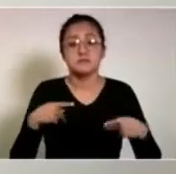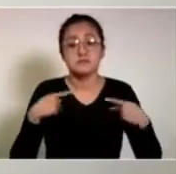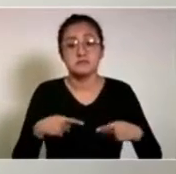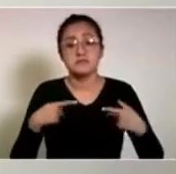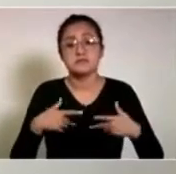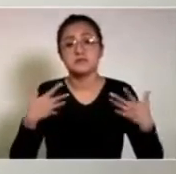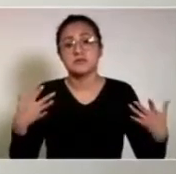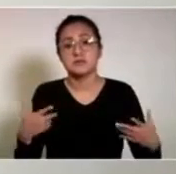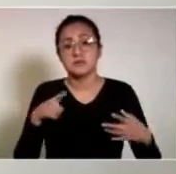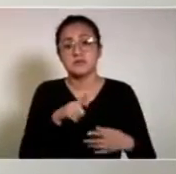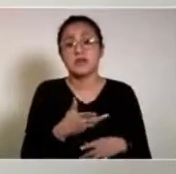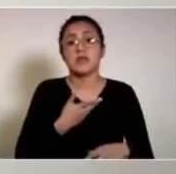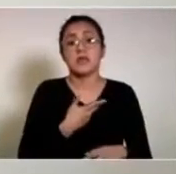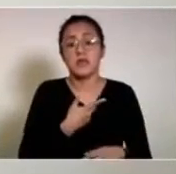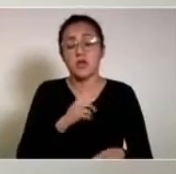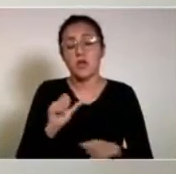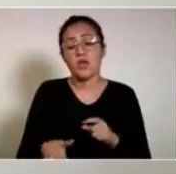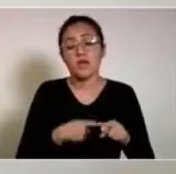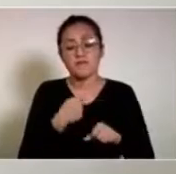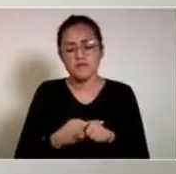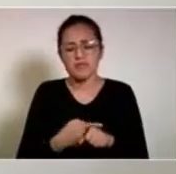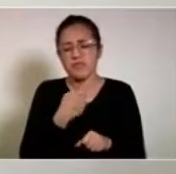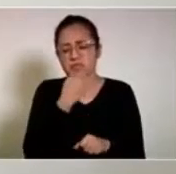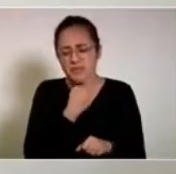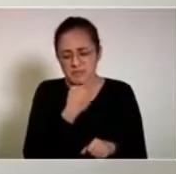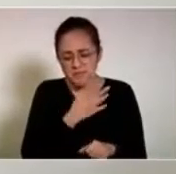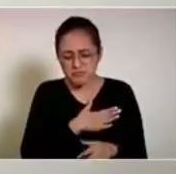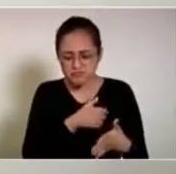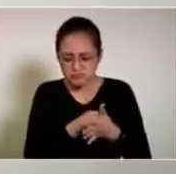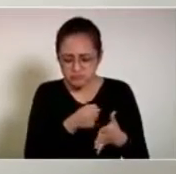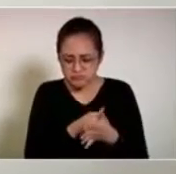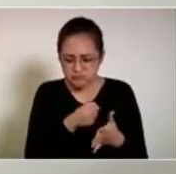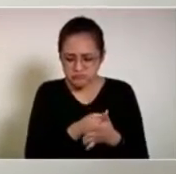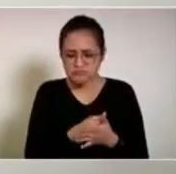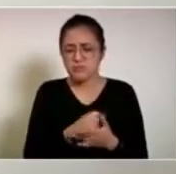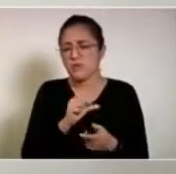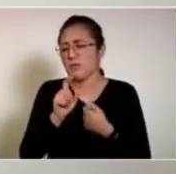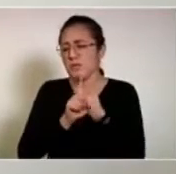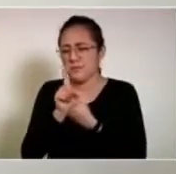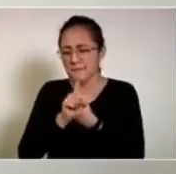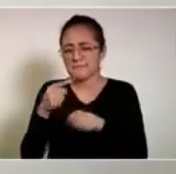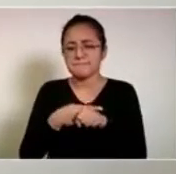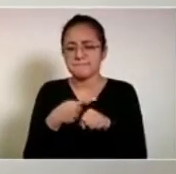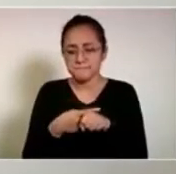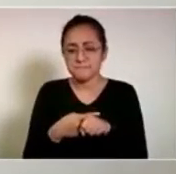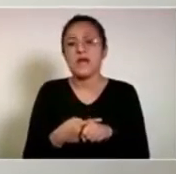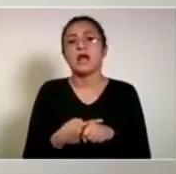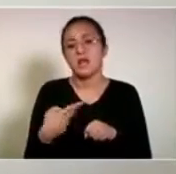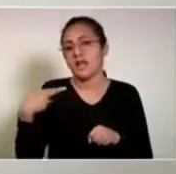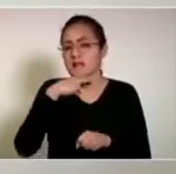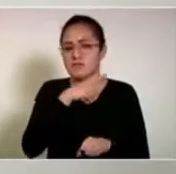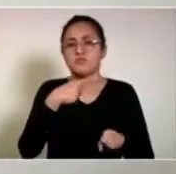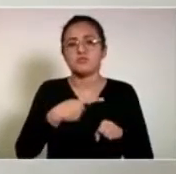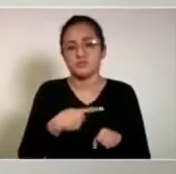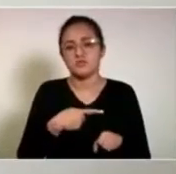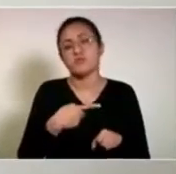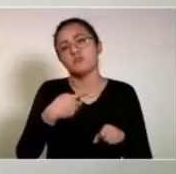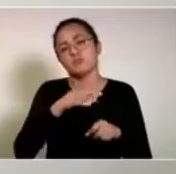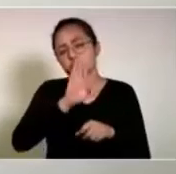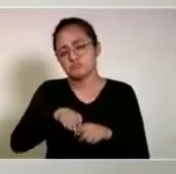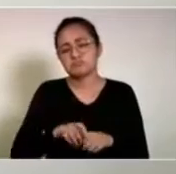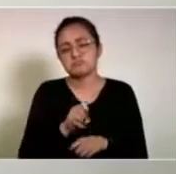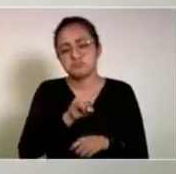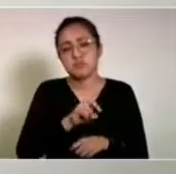es añoso, hipertenso y diabético. La mortalidad es muy alta, estamos hablando que es de un 90%.